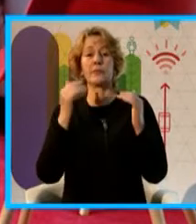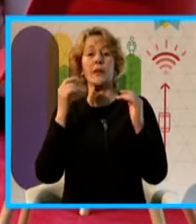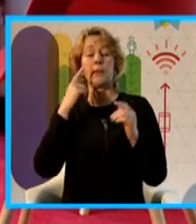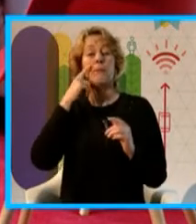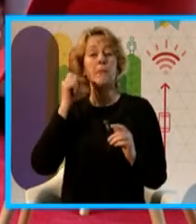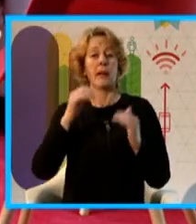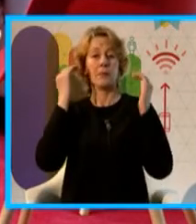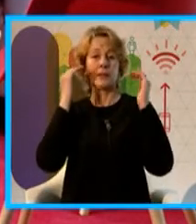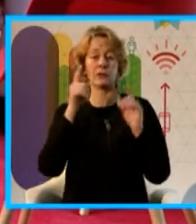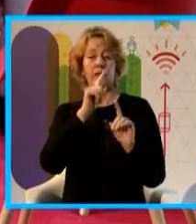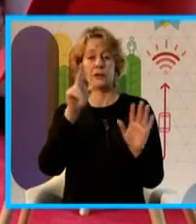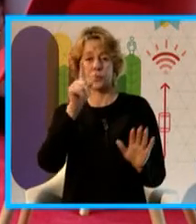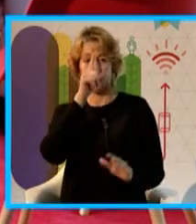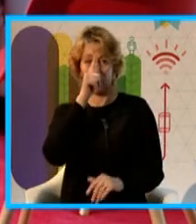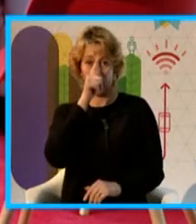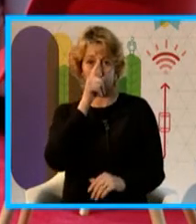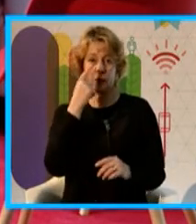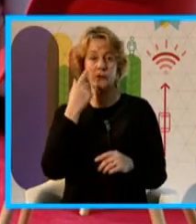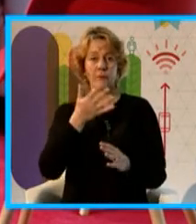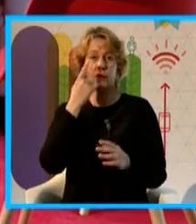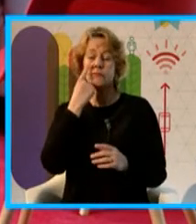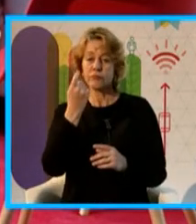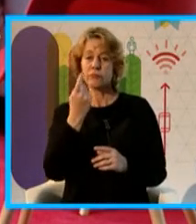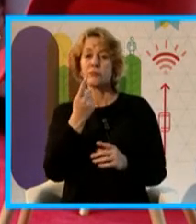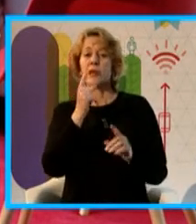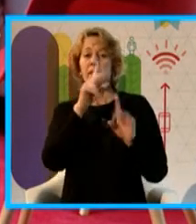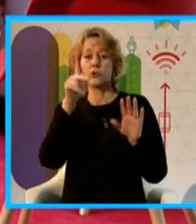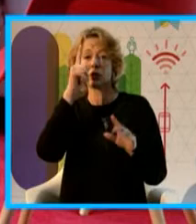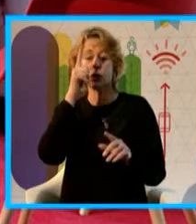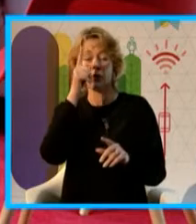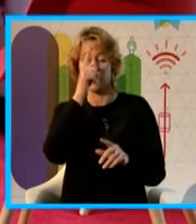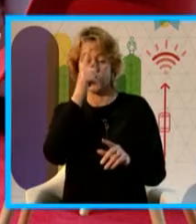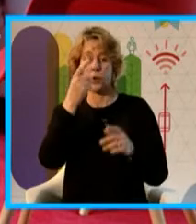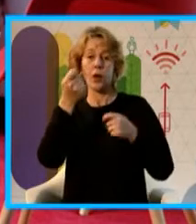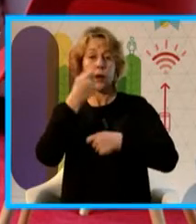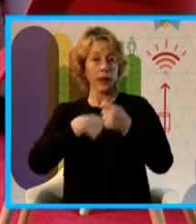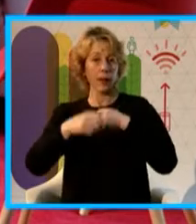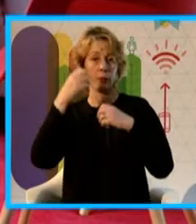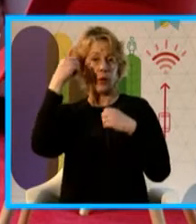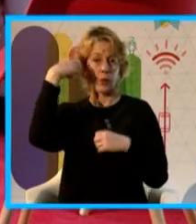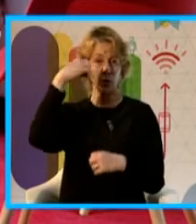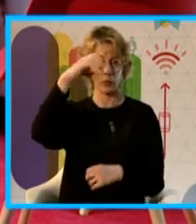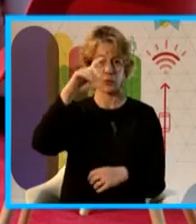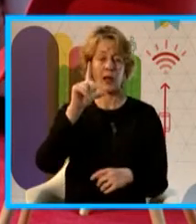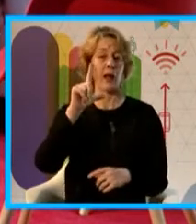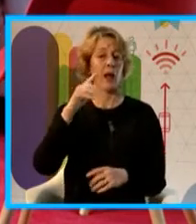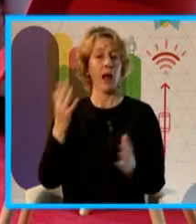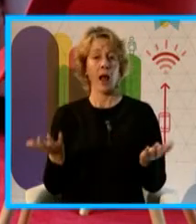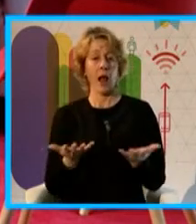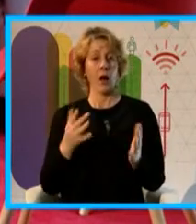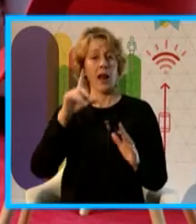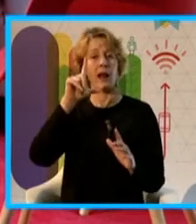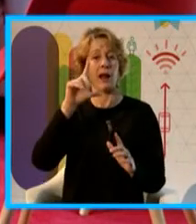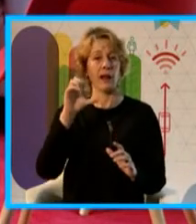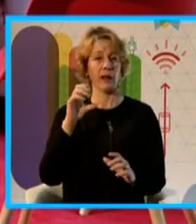Y van a ver que cambió la estructura de la iluminación, donde también son luminarias con tecnología LED y que se pueden controlar a distancia.